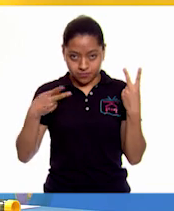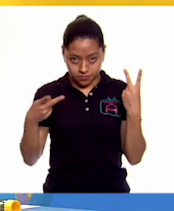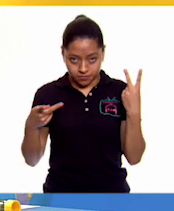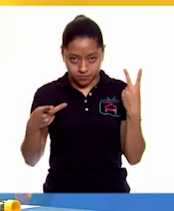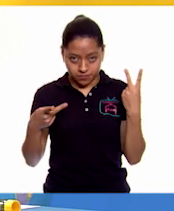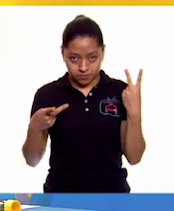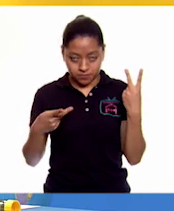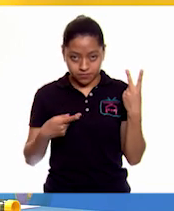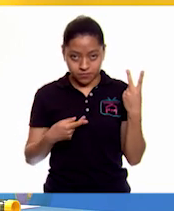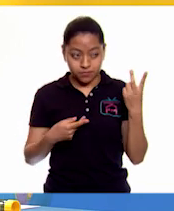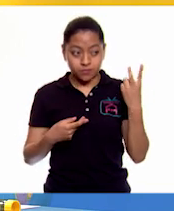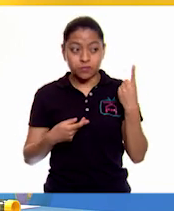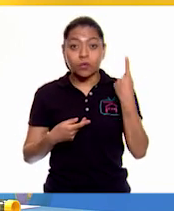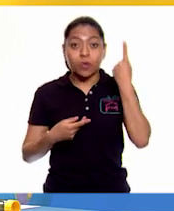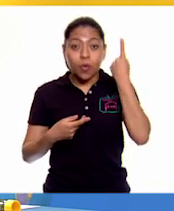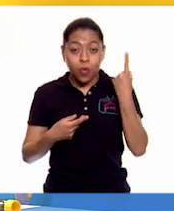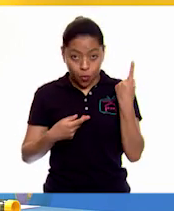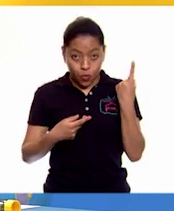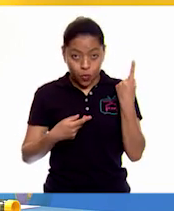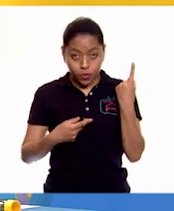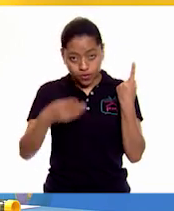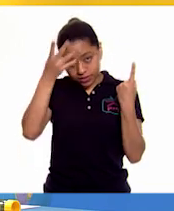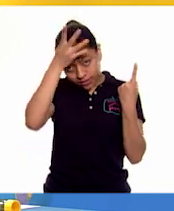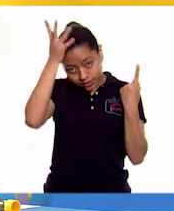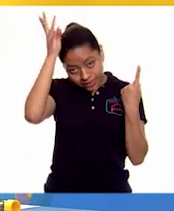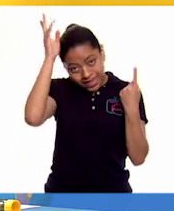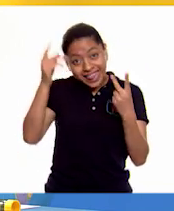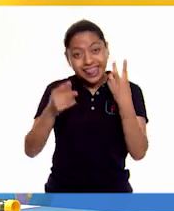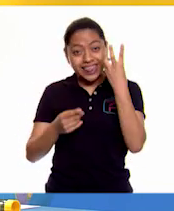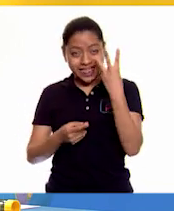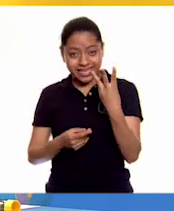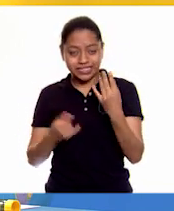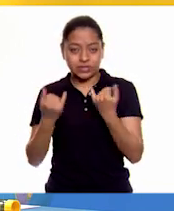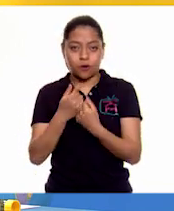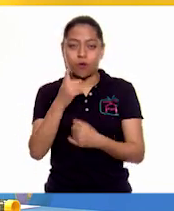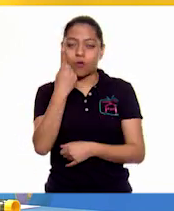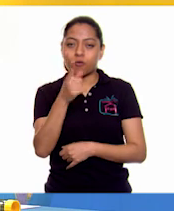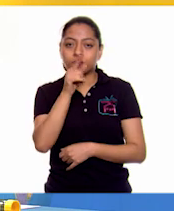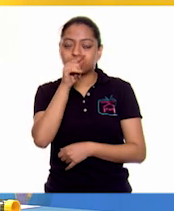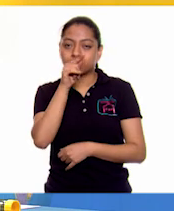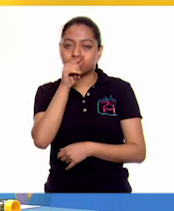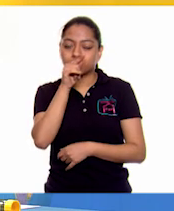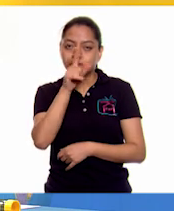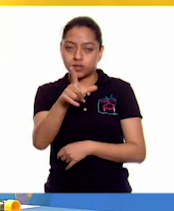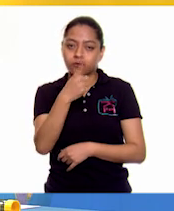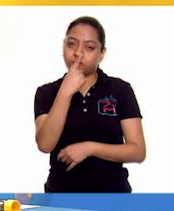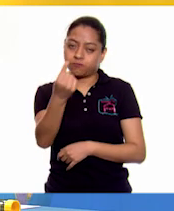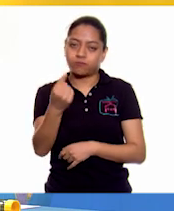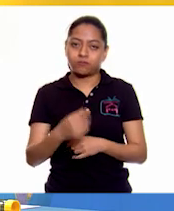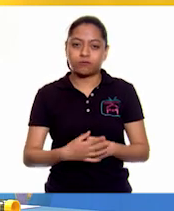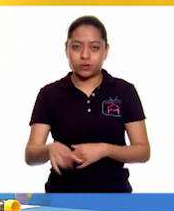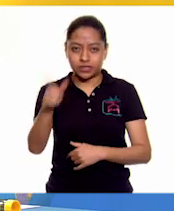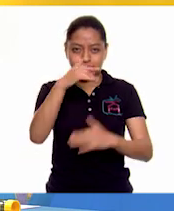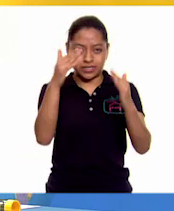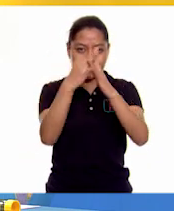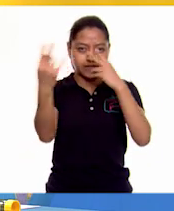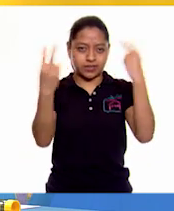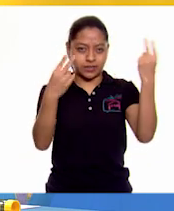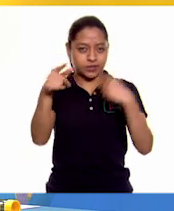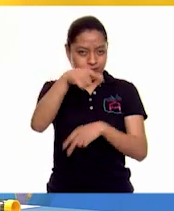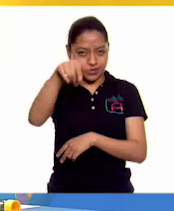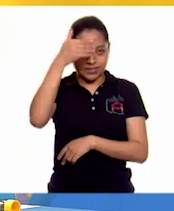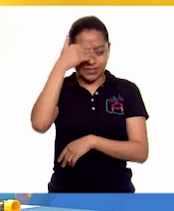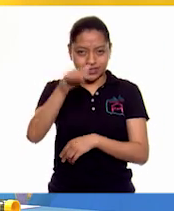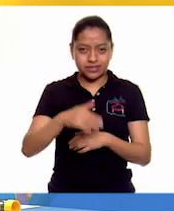una cresta que tiene tres partes y un pico. Quienes nos ven desde casa, ¿saben qué fracción